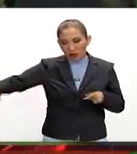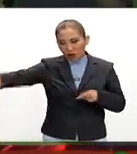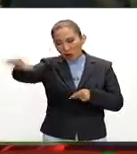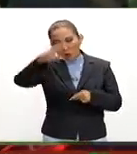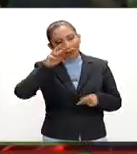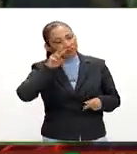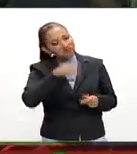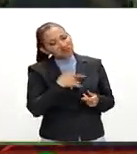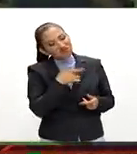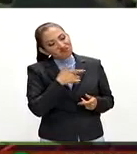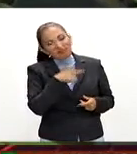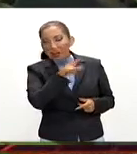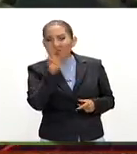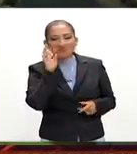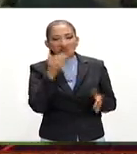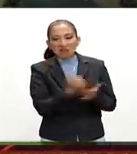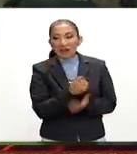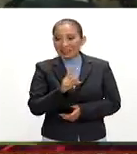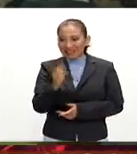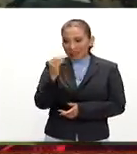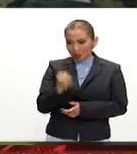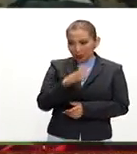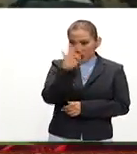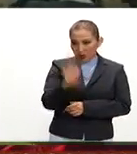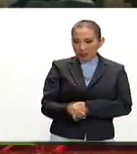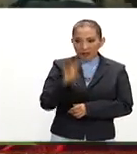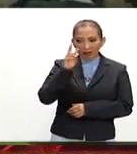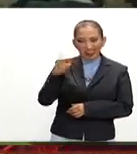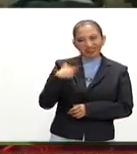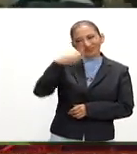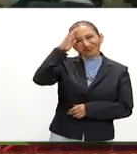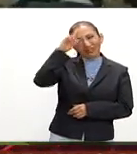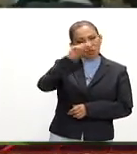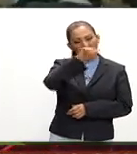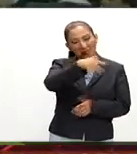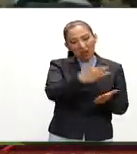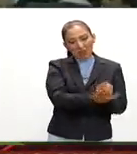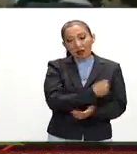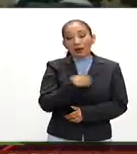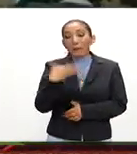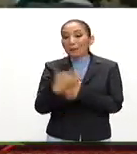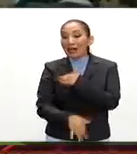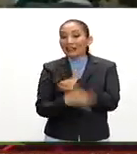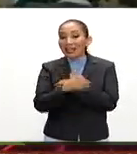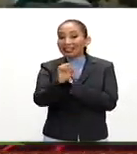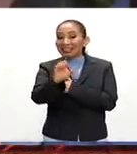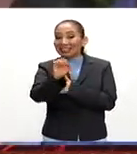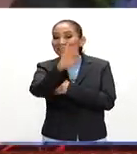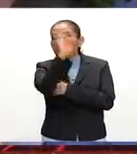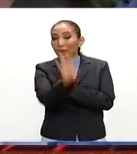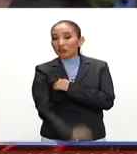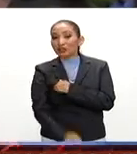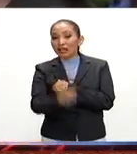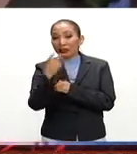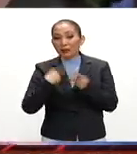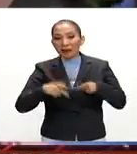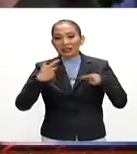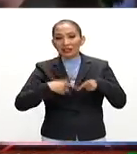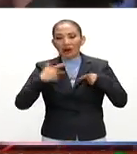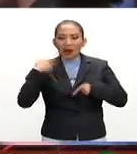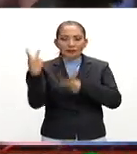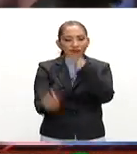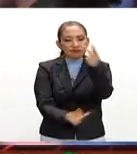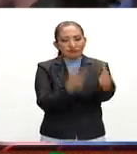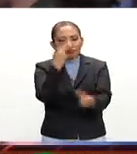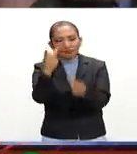la vieron como ganadora. Solo 39% piensan que Trump obtuvo la victoria, mientras que 60% de los consultados